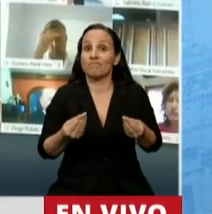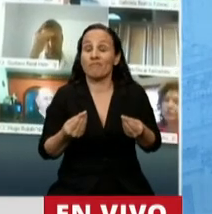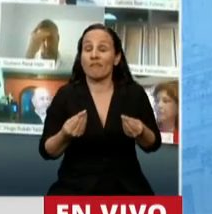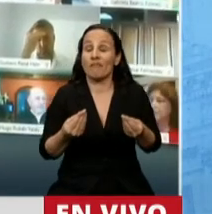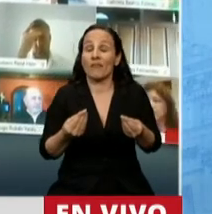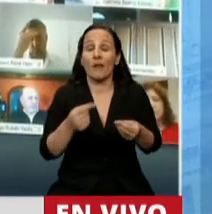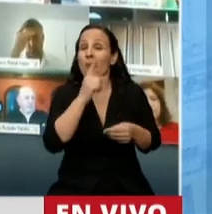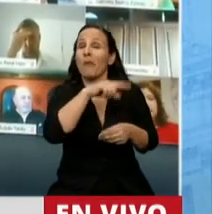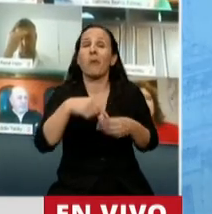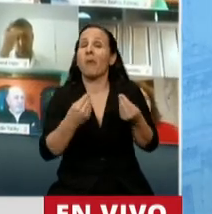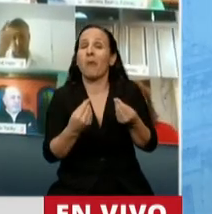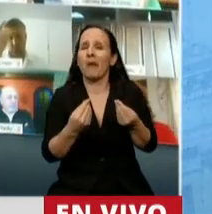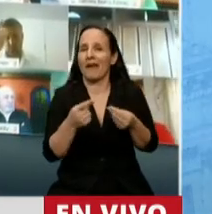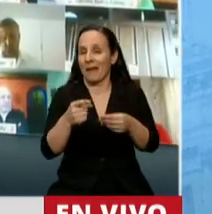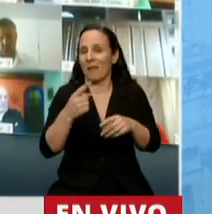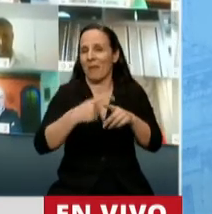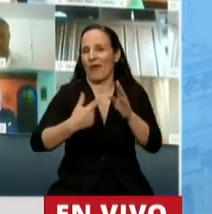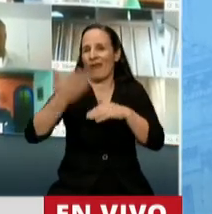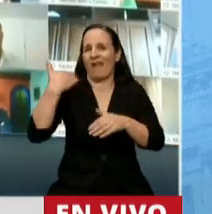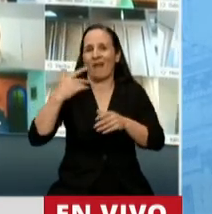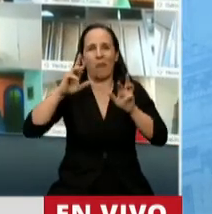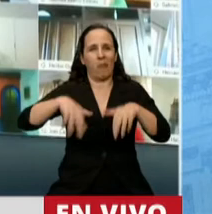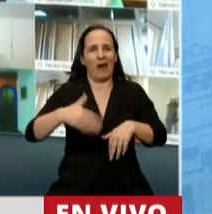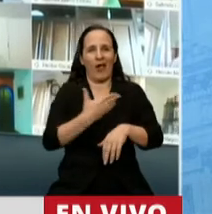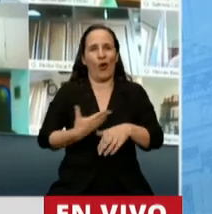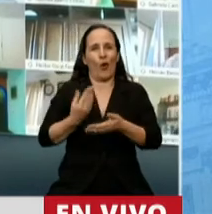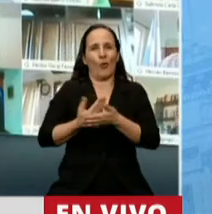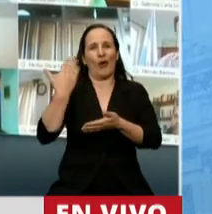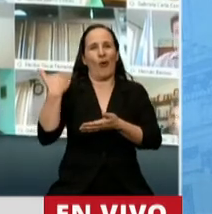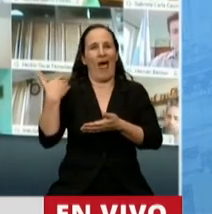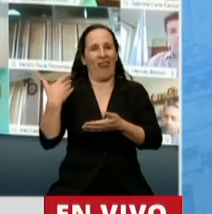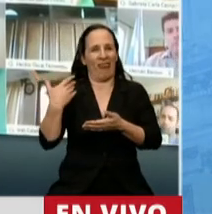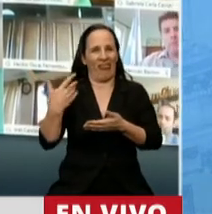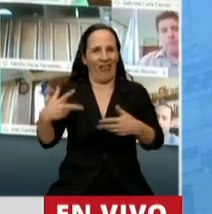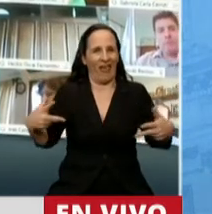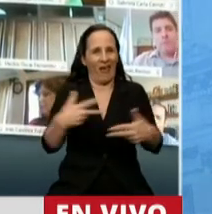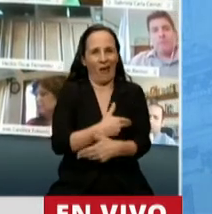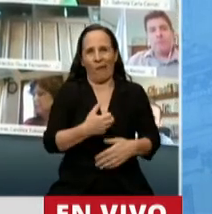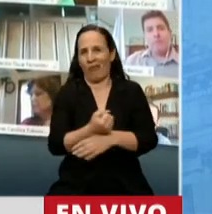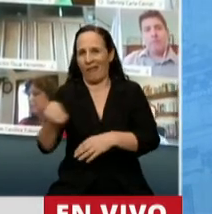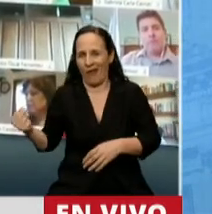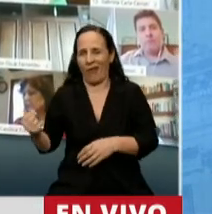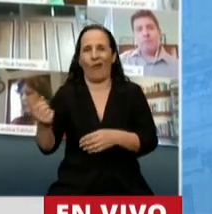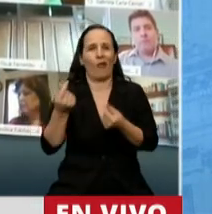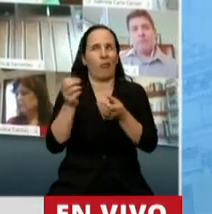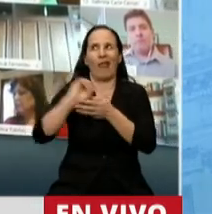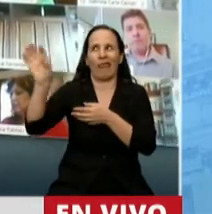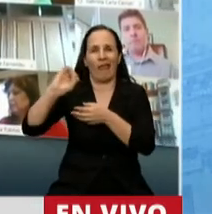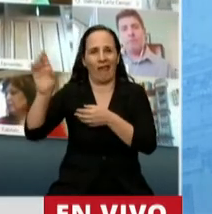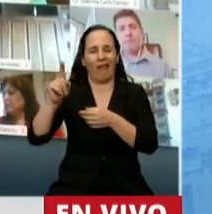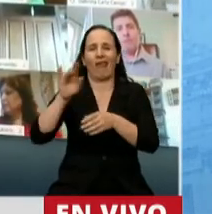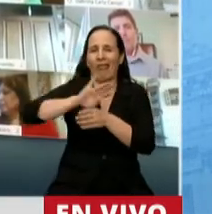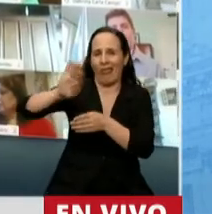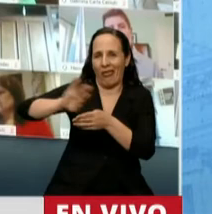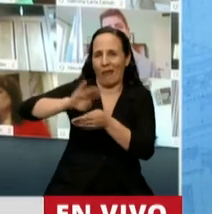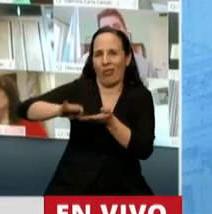políticas neoliberales del anterior gobierno, de ajuste, de fuga y de endeudamiento,